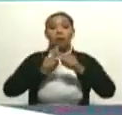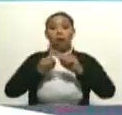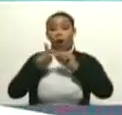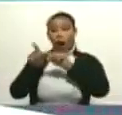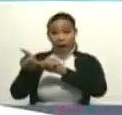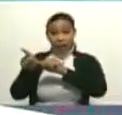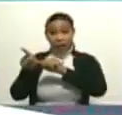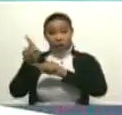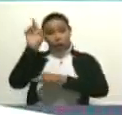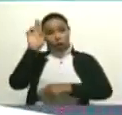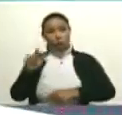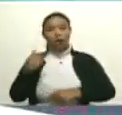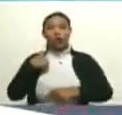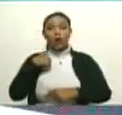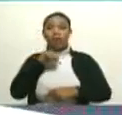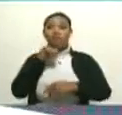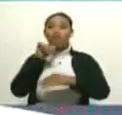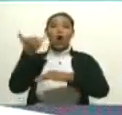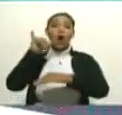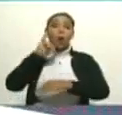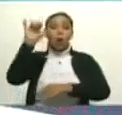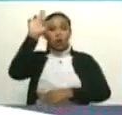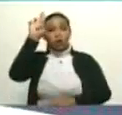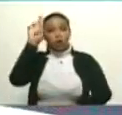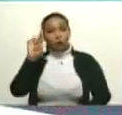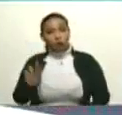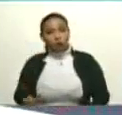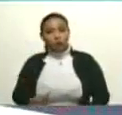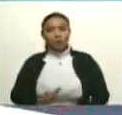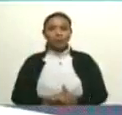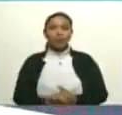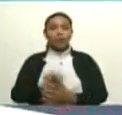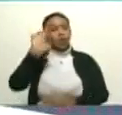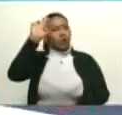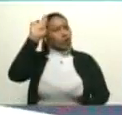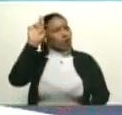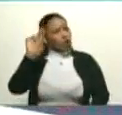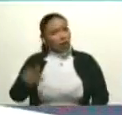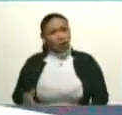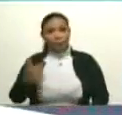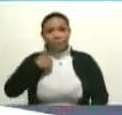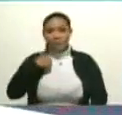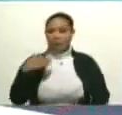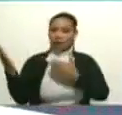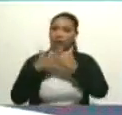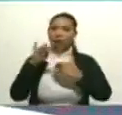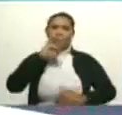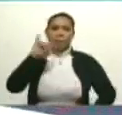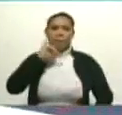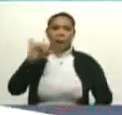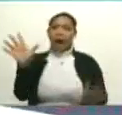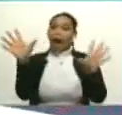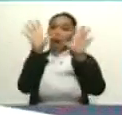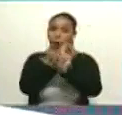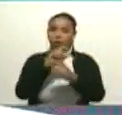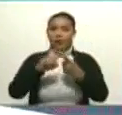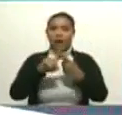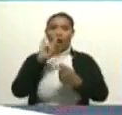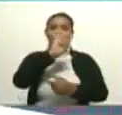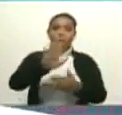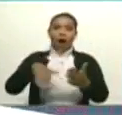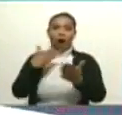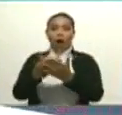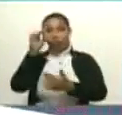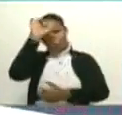es a diario. Yo recibo reportes diarios, todos los días, en la noche, de lunes